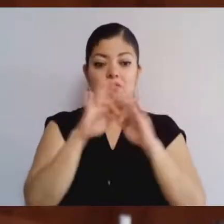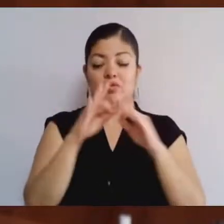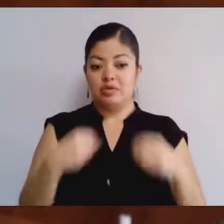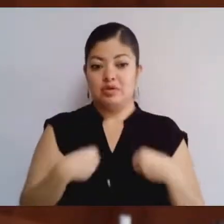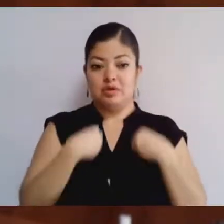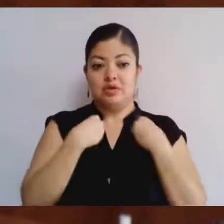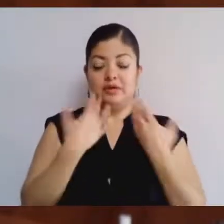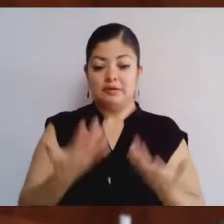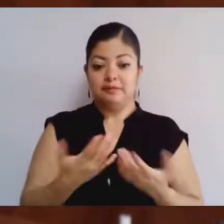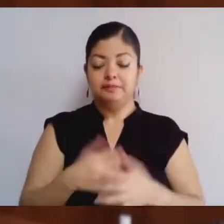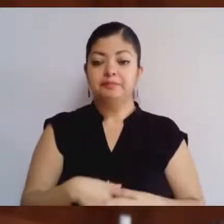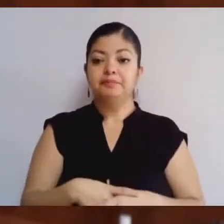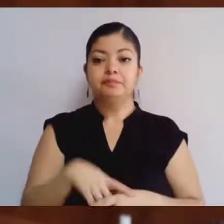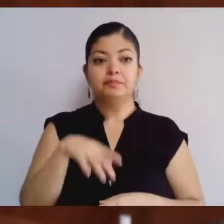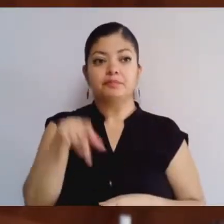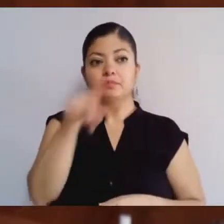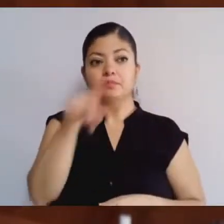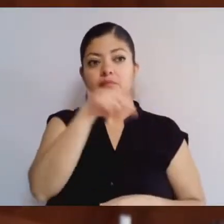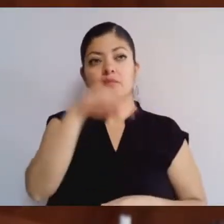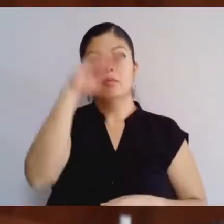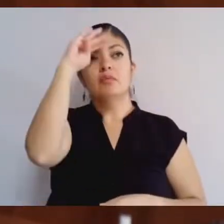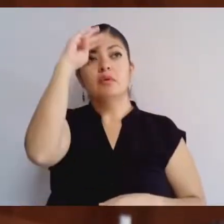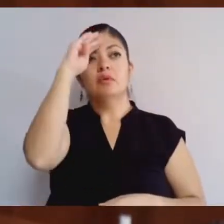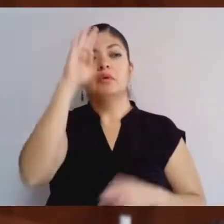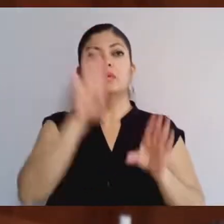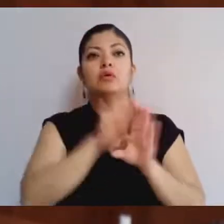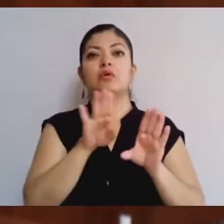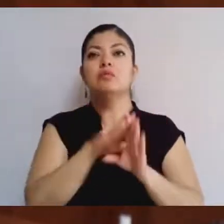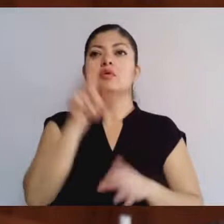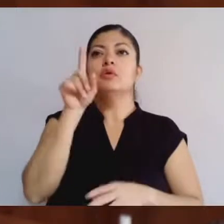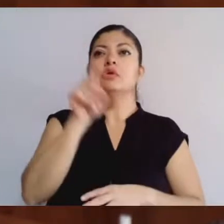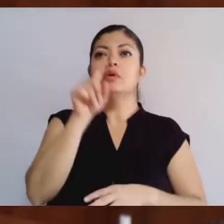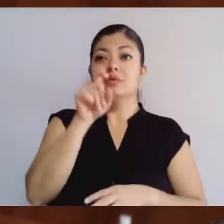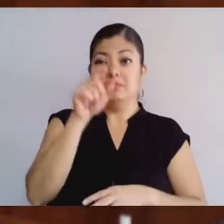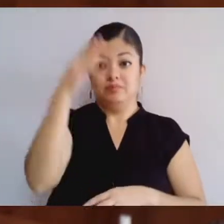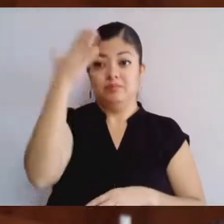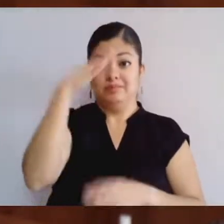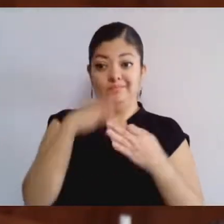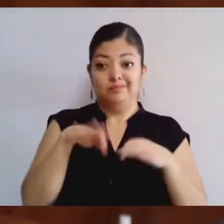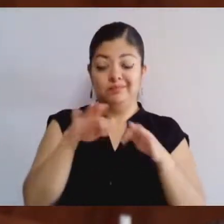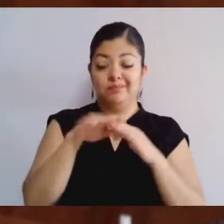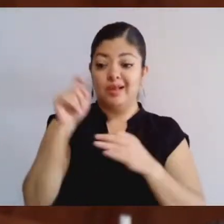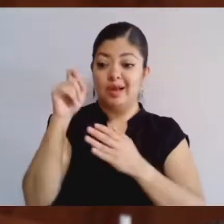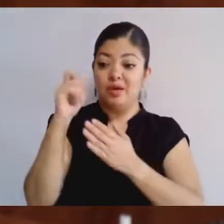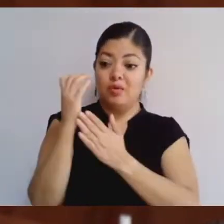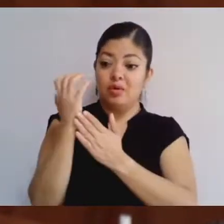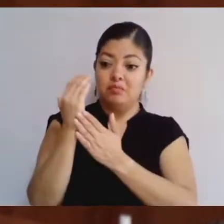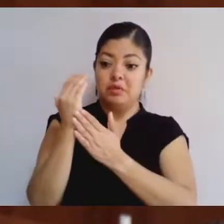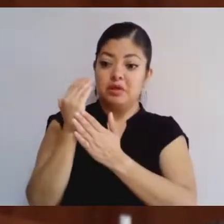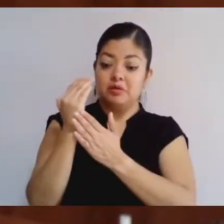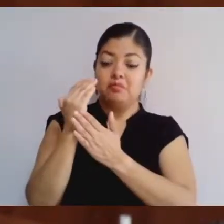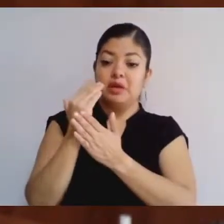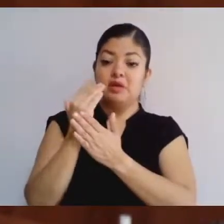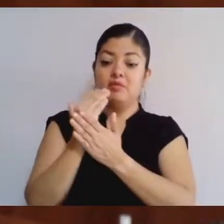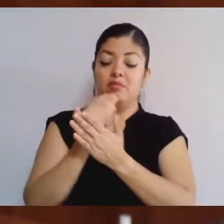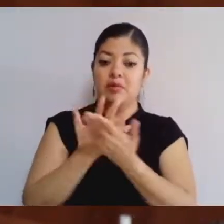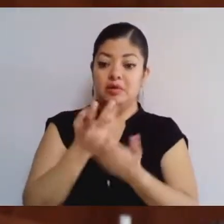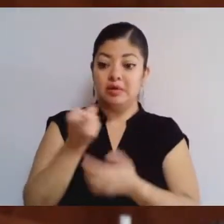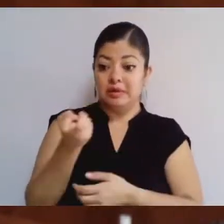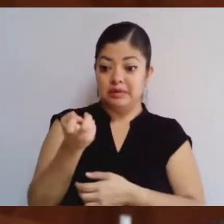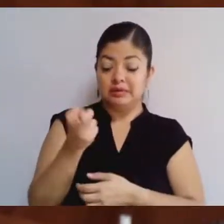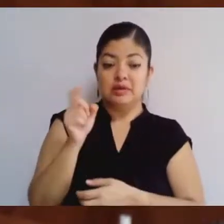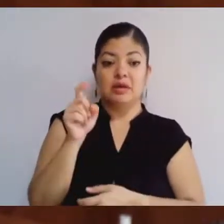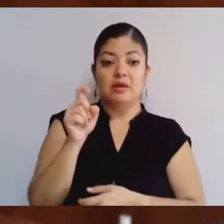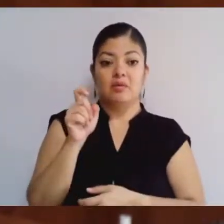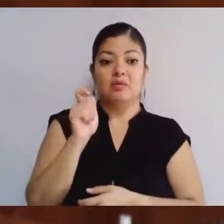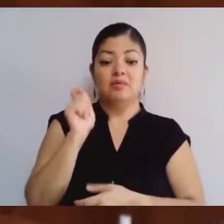No perdamos de vista que se trata de un recurso escaso e indispensable para la vida, así tampoco que el acceso